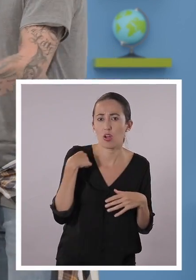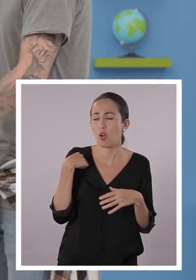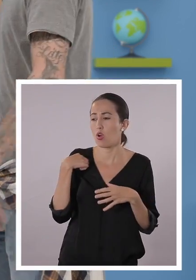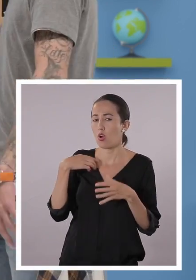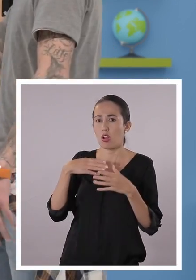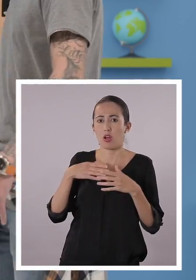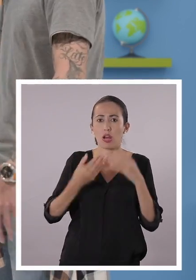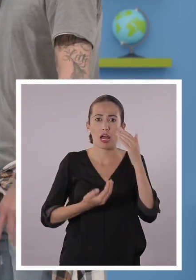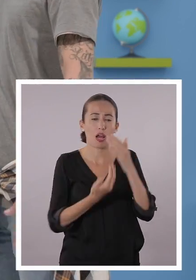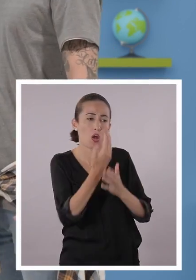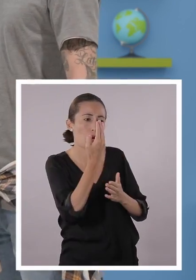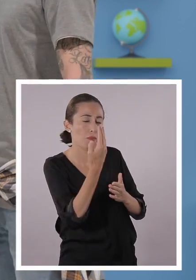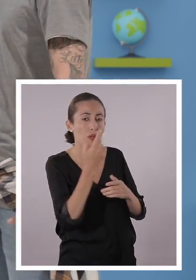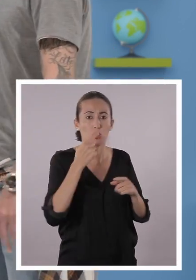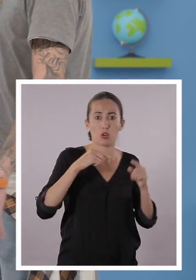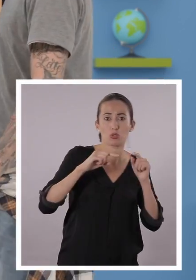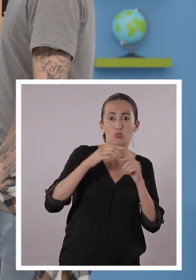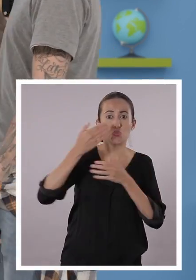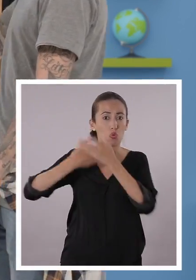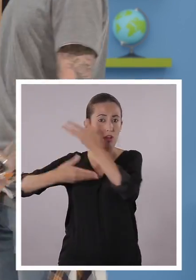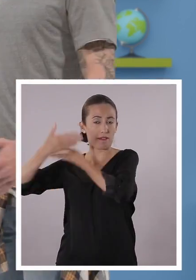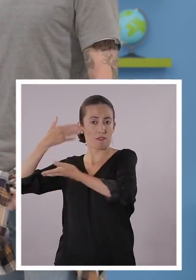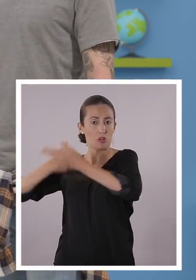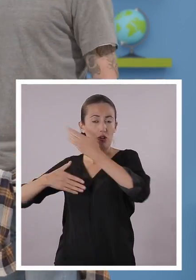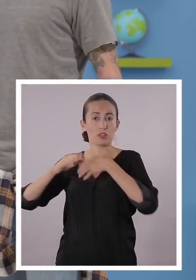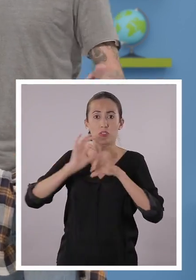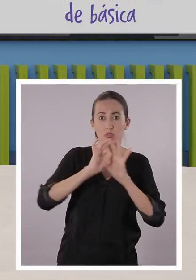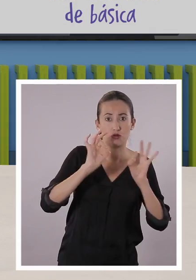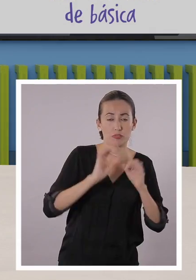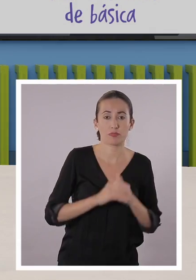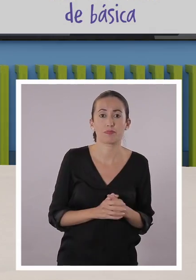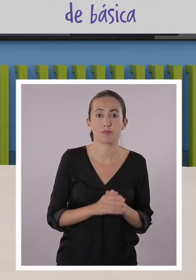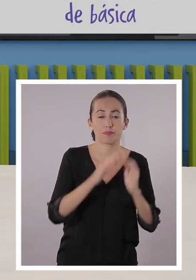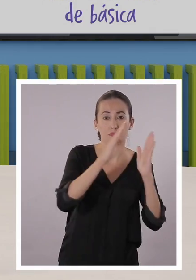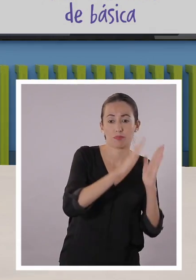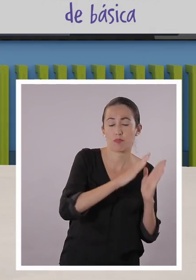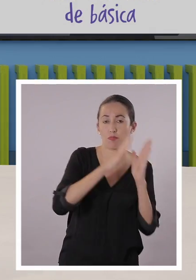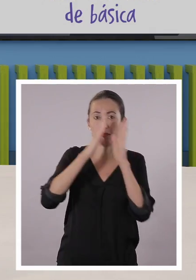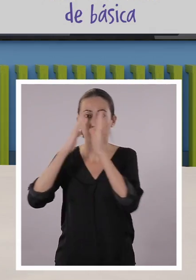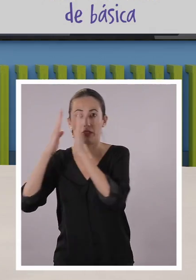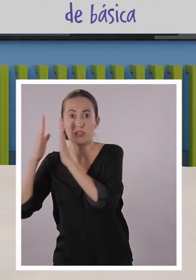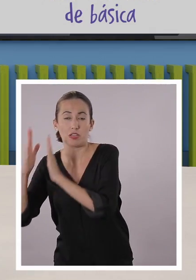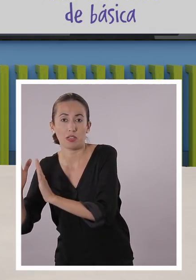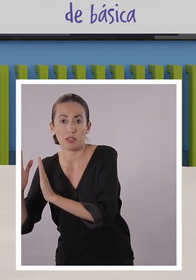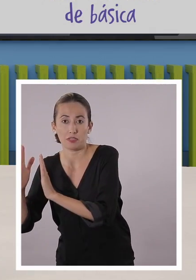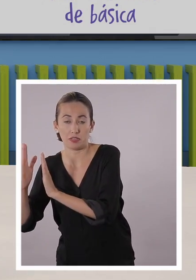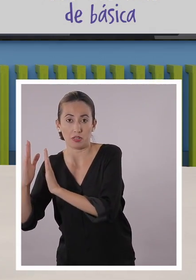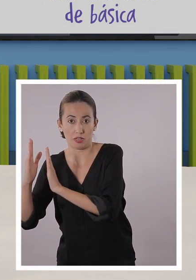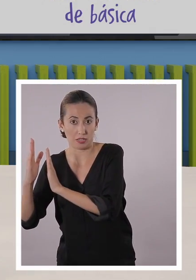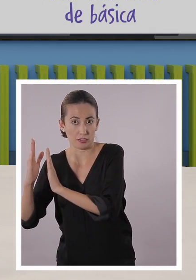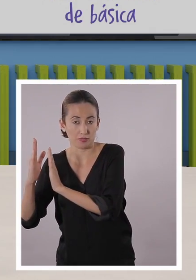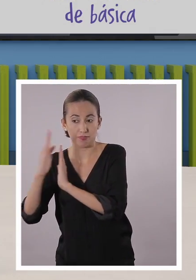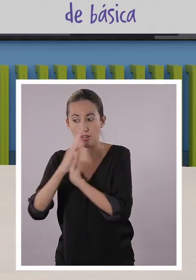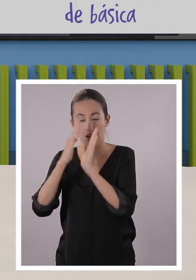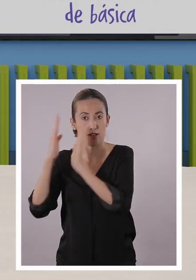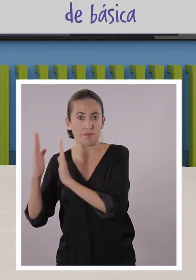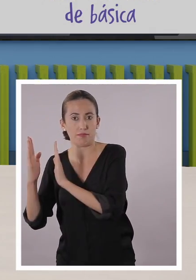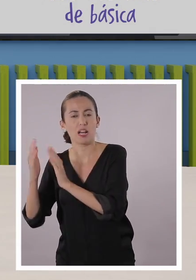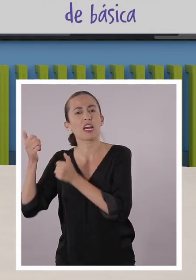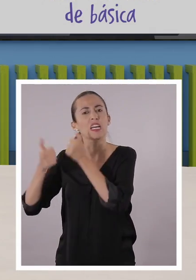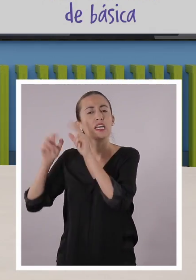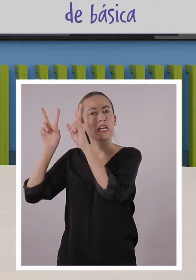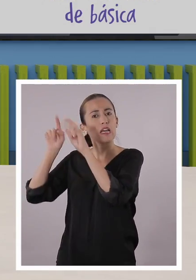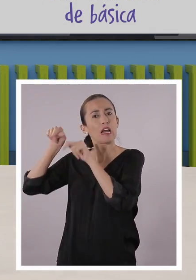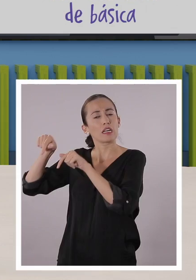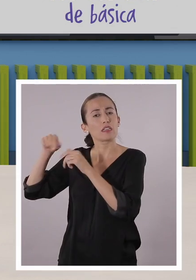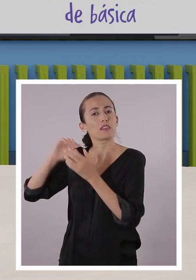época moderna ni tampoco es la época colonial. Entonces, no es la época moderna. Muy bien, Santi. Vamos hacia el lado derecho. Vamos al